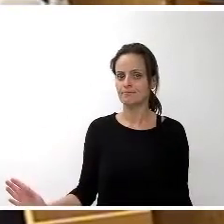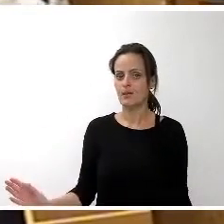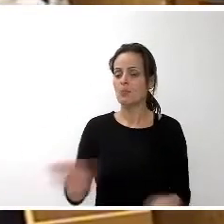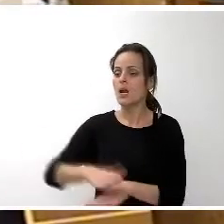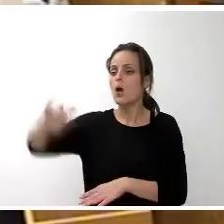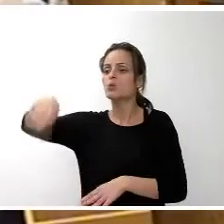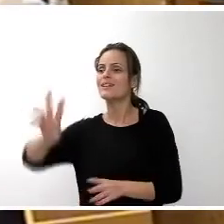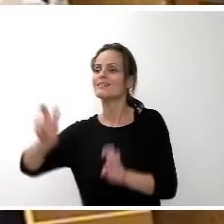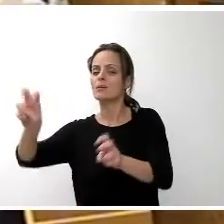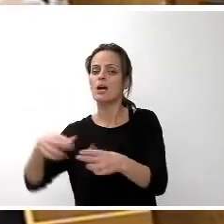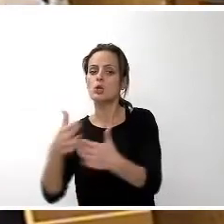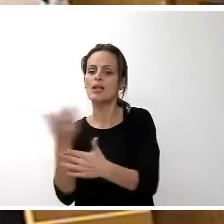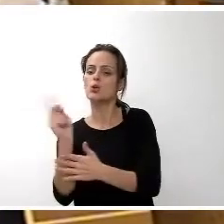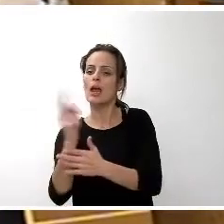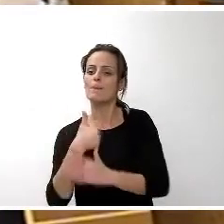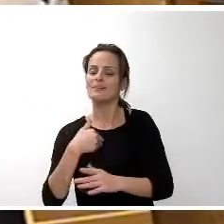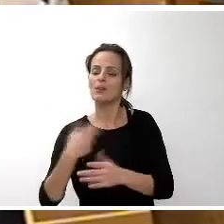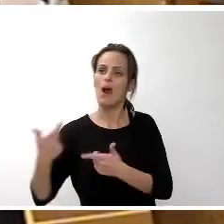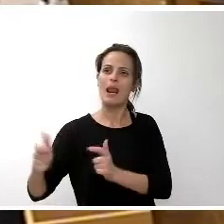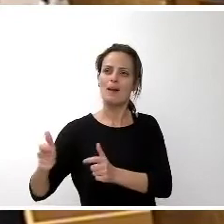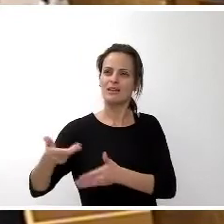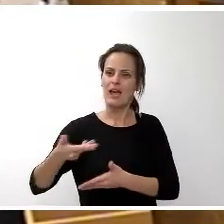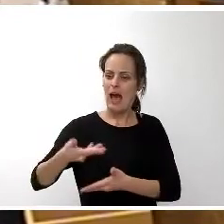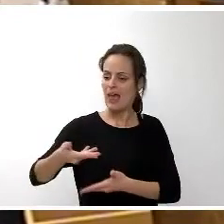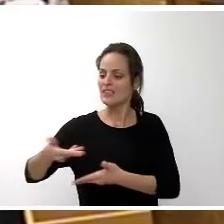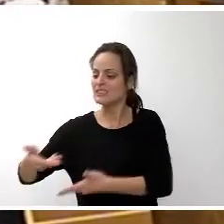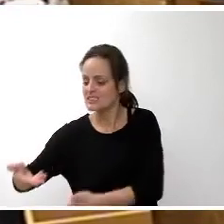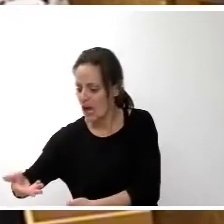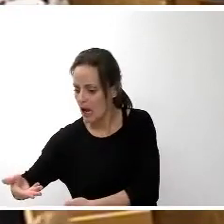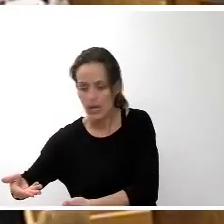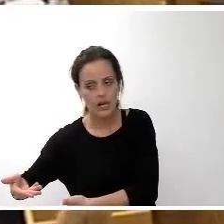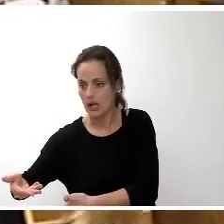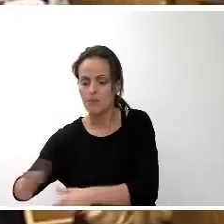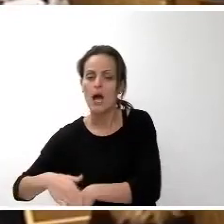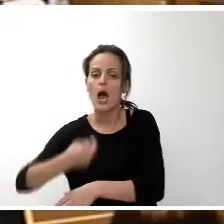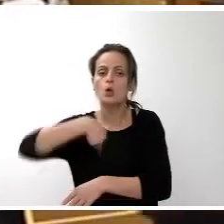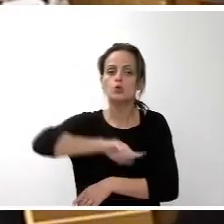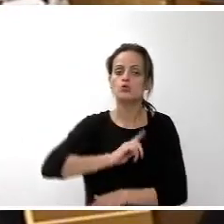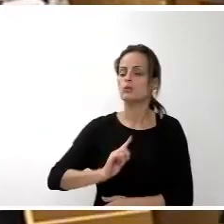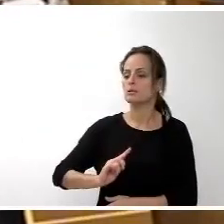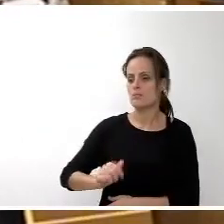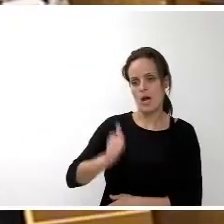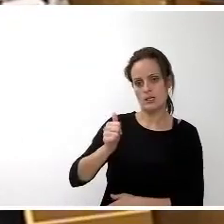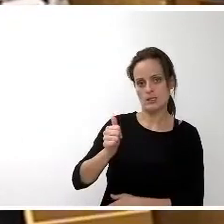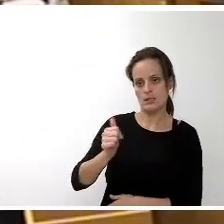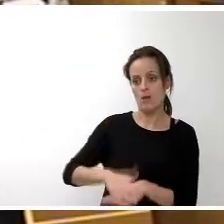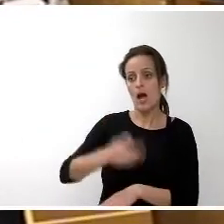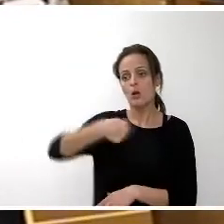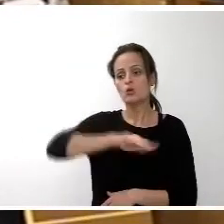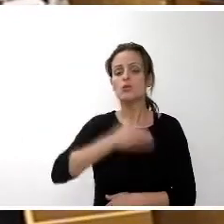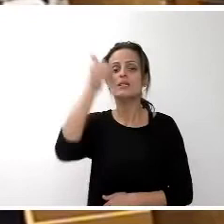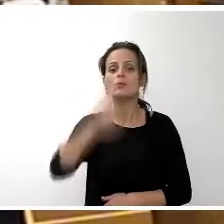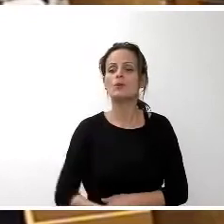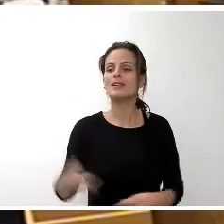es solo la parte asistencial para nosotros es mucho más y para nosotros es muy importante evitar que la gente